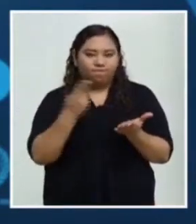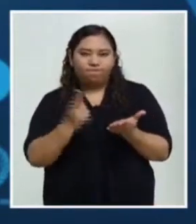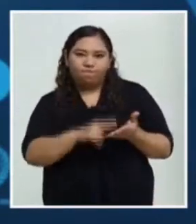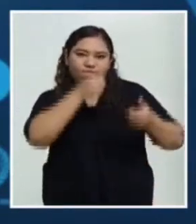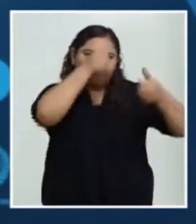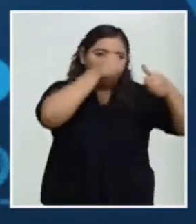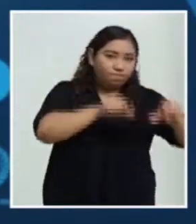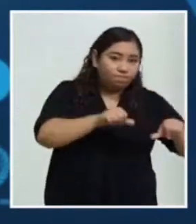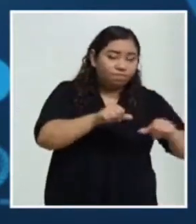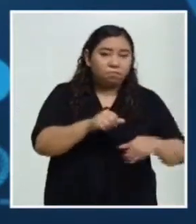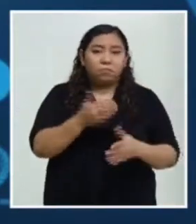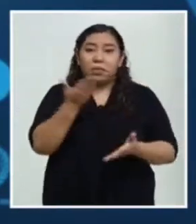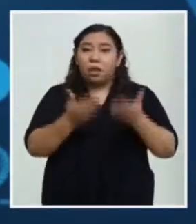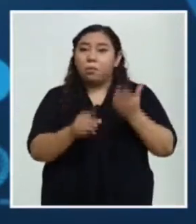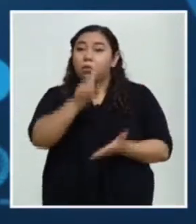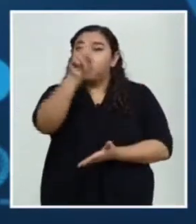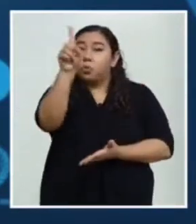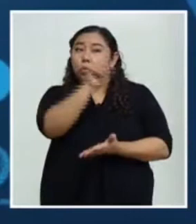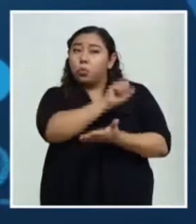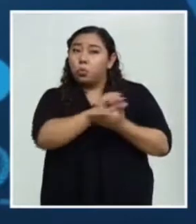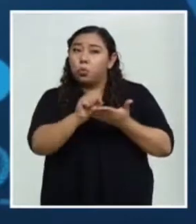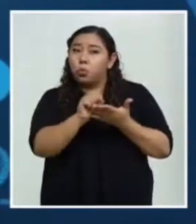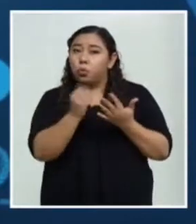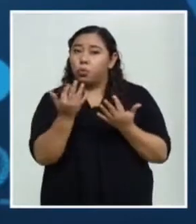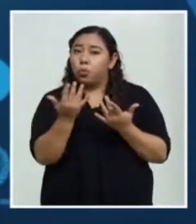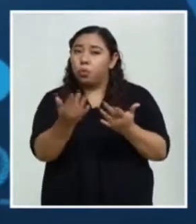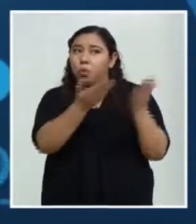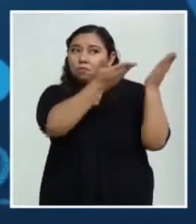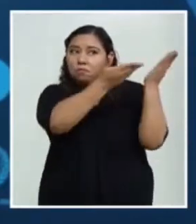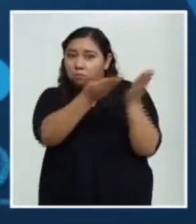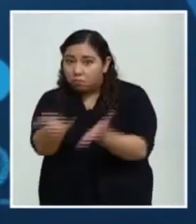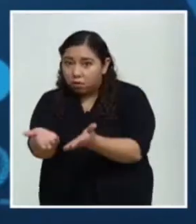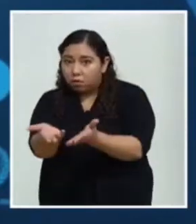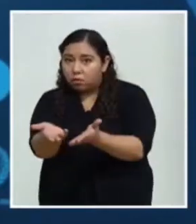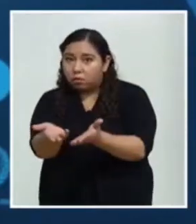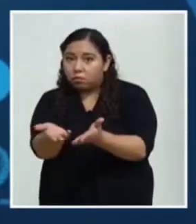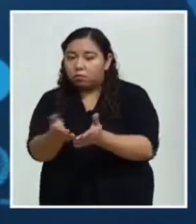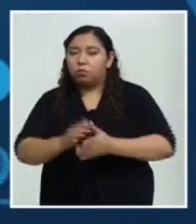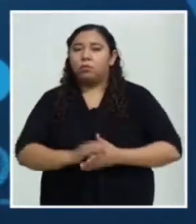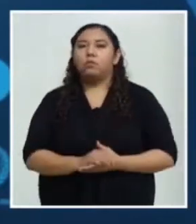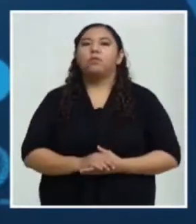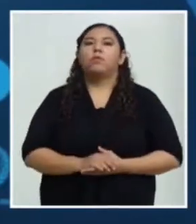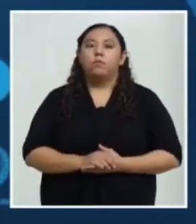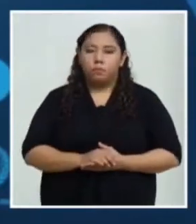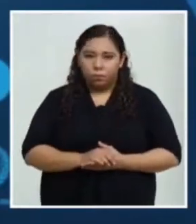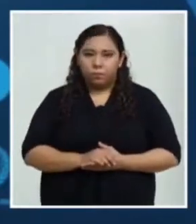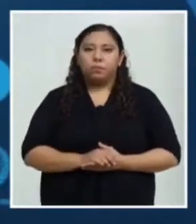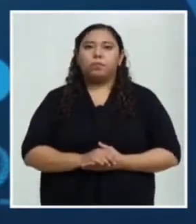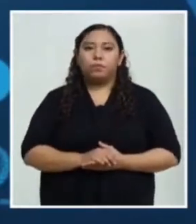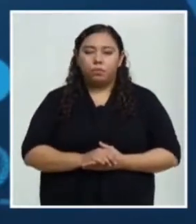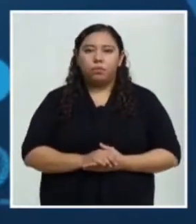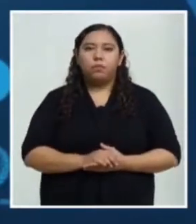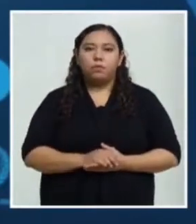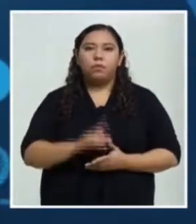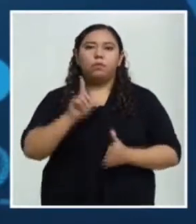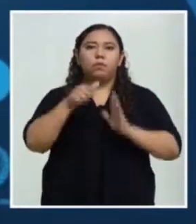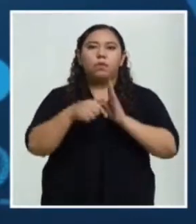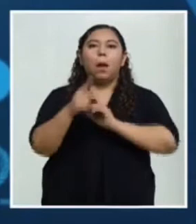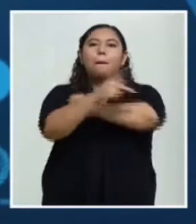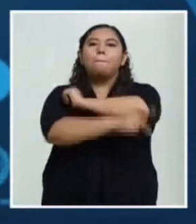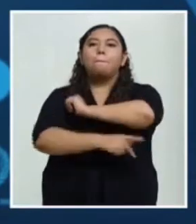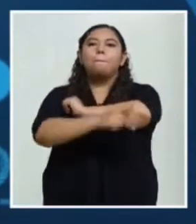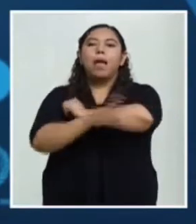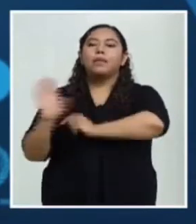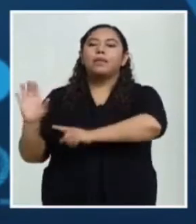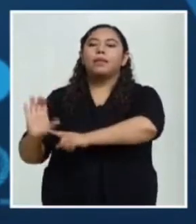semana el envío. Pero cuando termine este proceso, vamos a hacer la estimación para cada país e